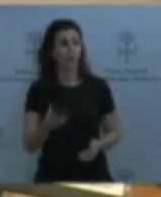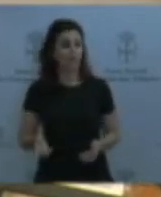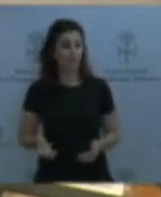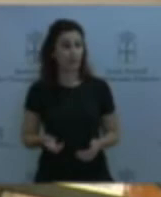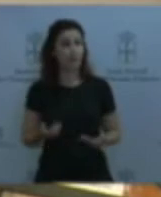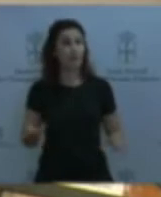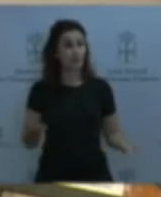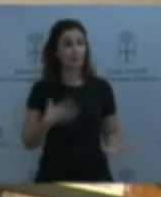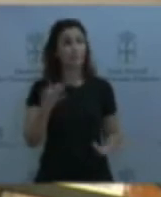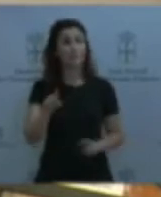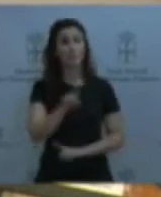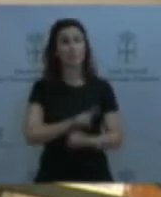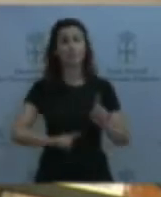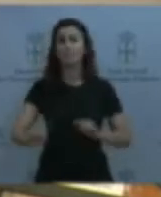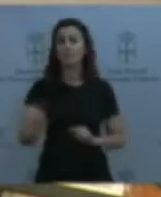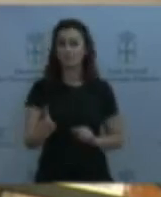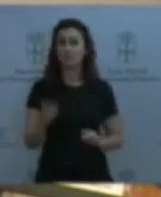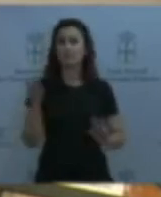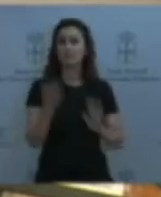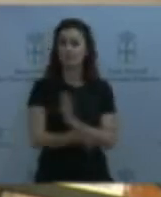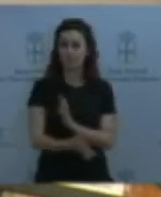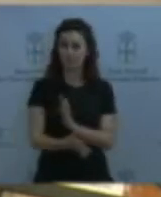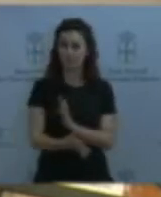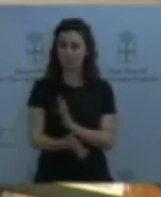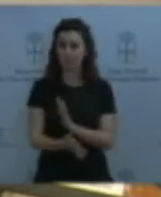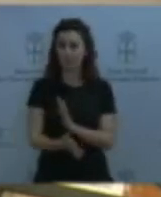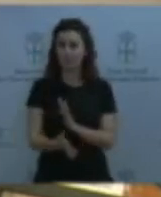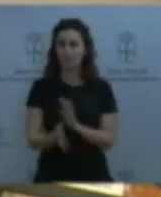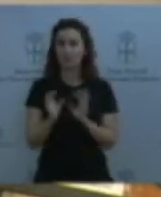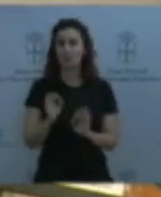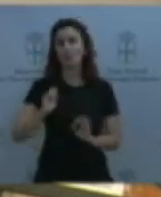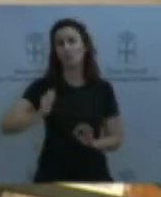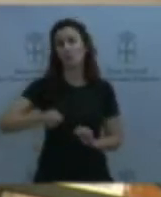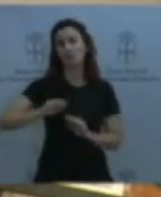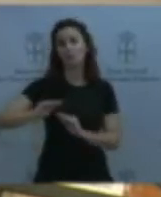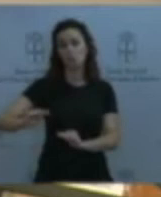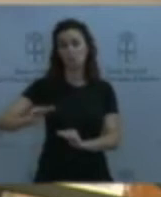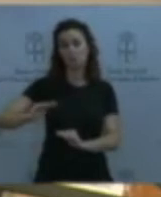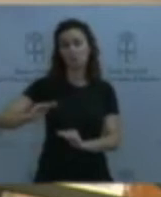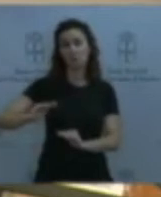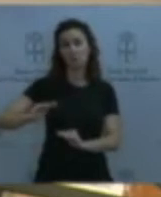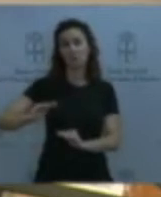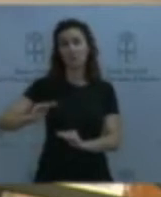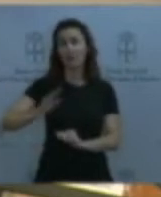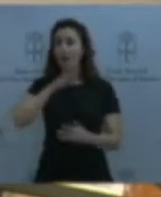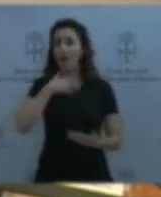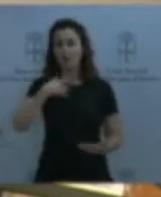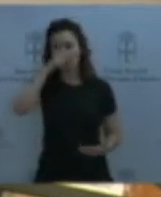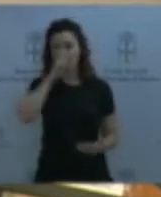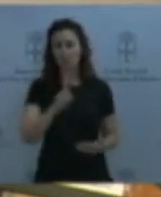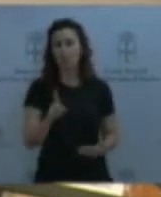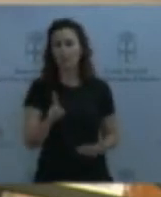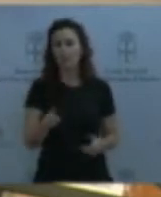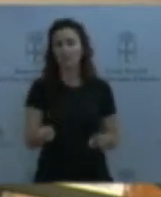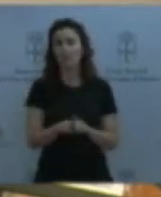responde a unas decisiones judiciales que usted en este momento no sabe. Es que no se puede hablar así. Es que de menores no se